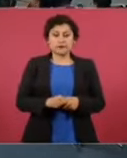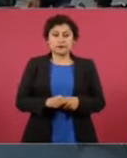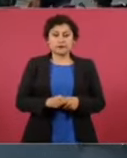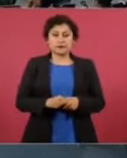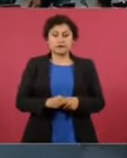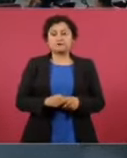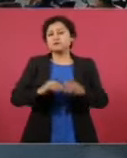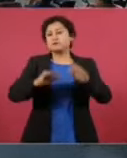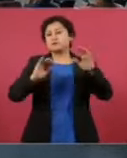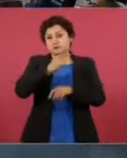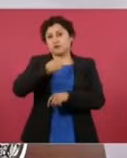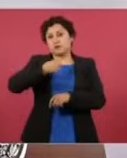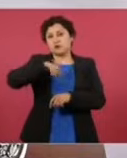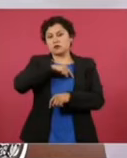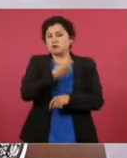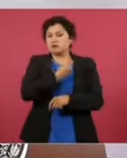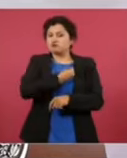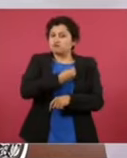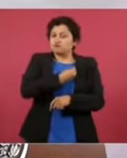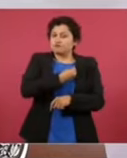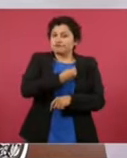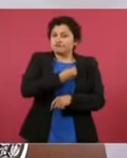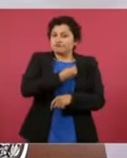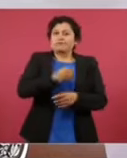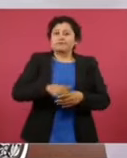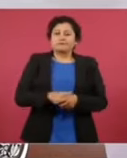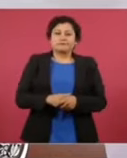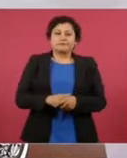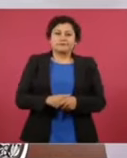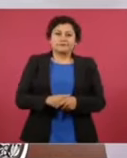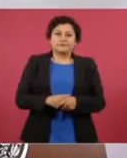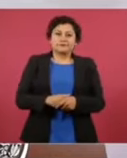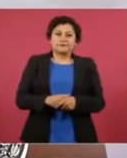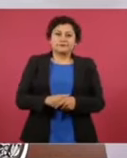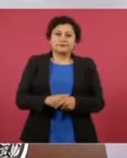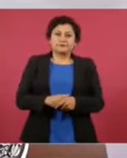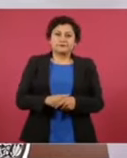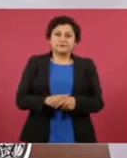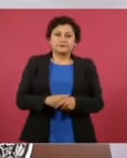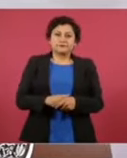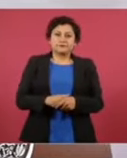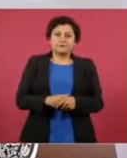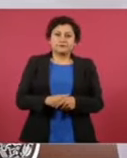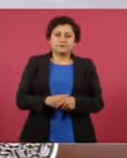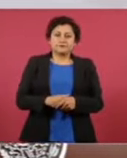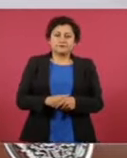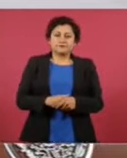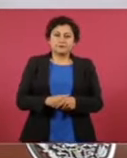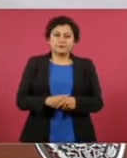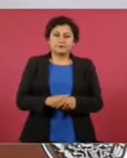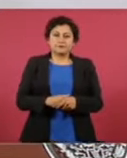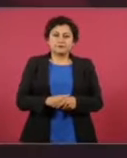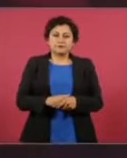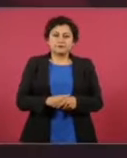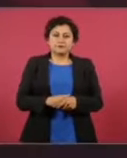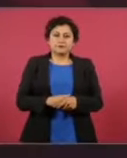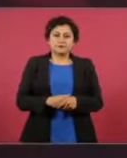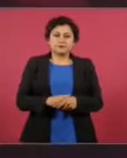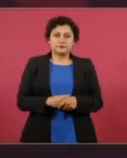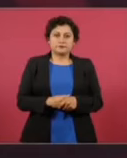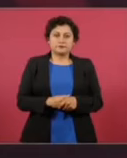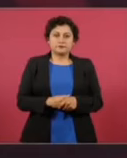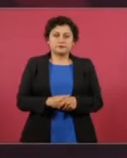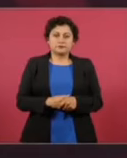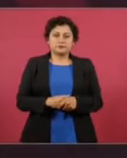Nosotros pasamos la prueba, porque fue una